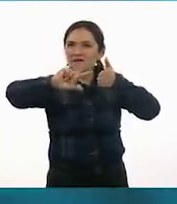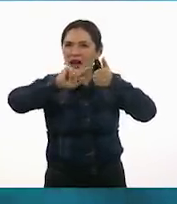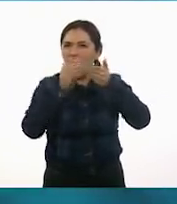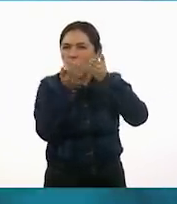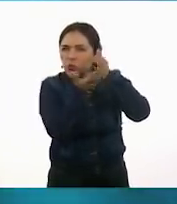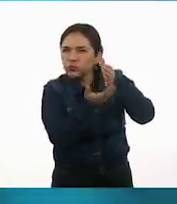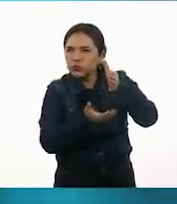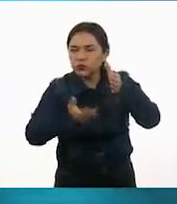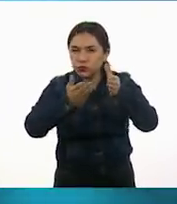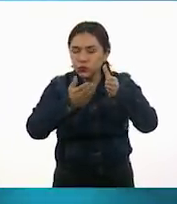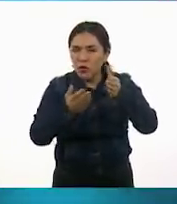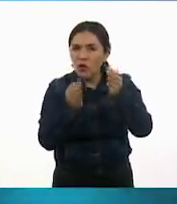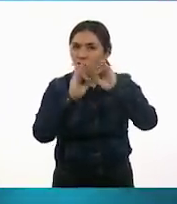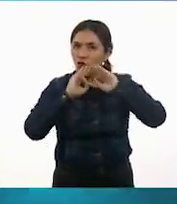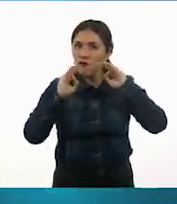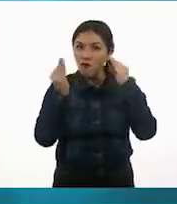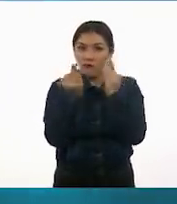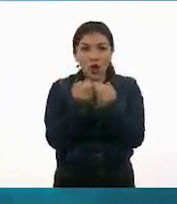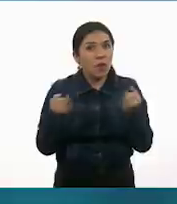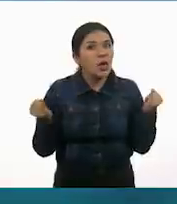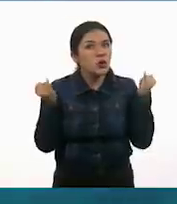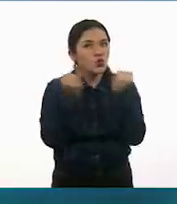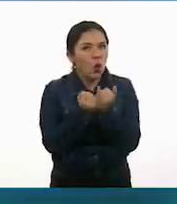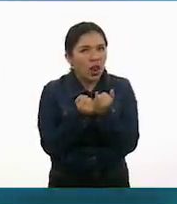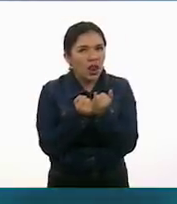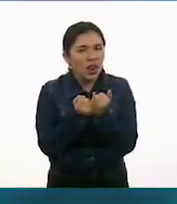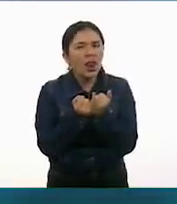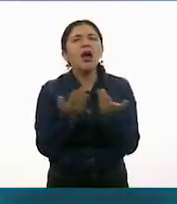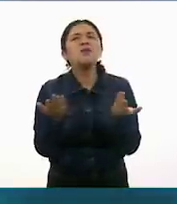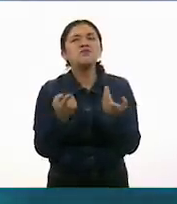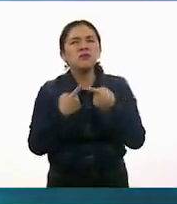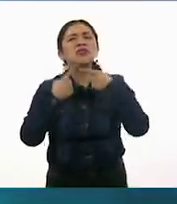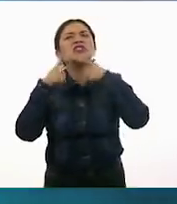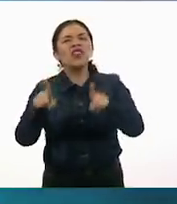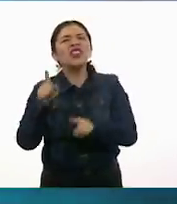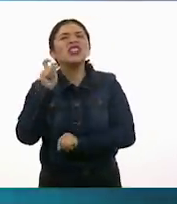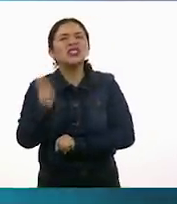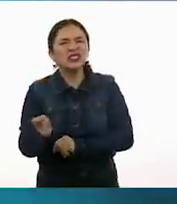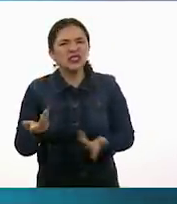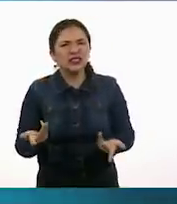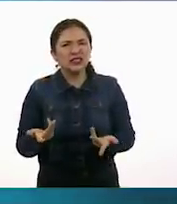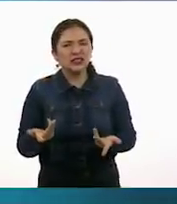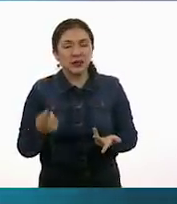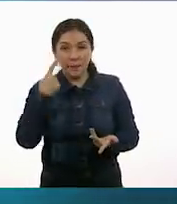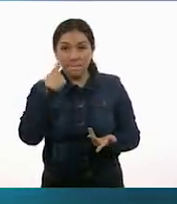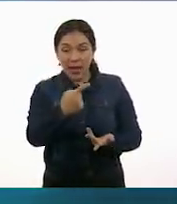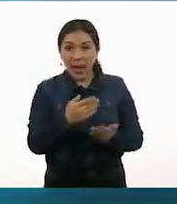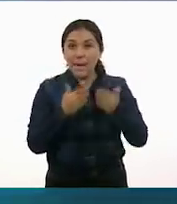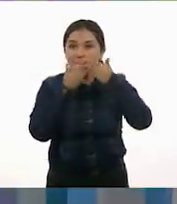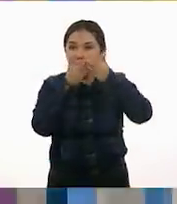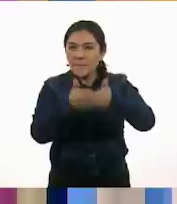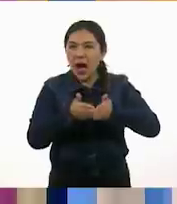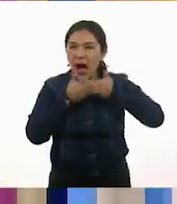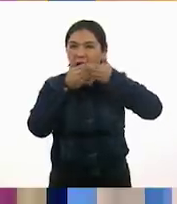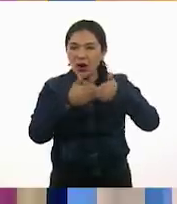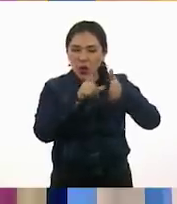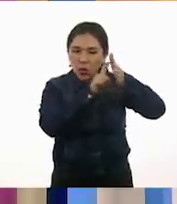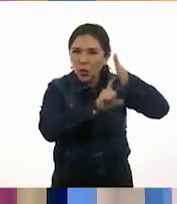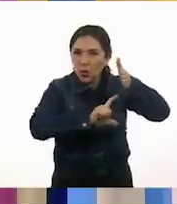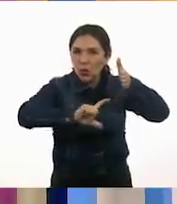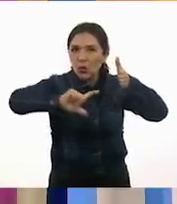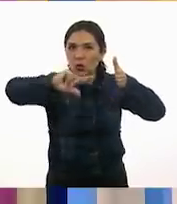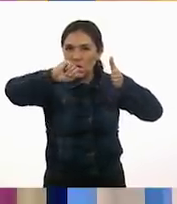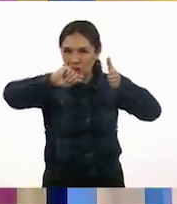piezas o diferentes? ¿La parte de abajo de los barcos